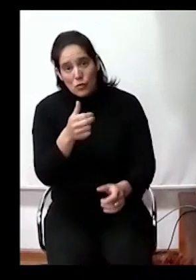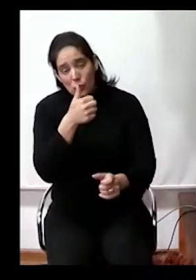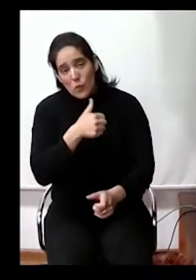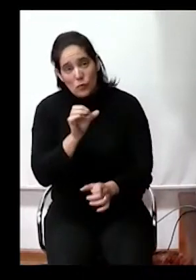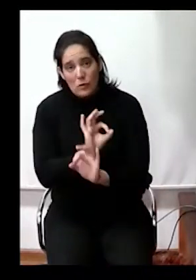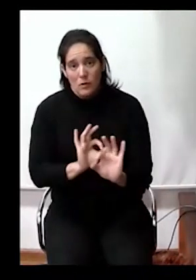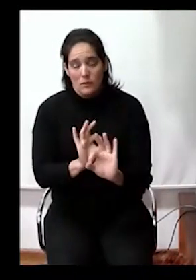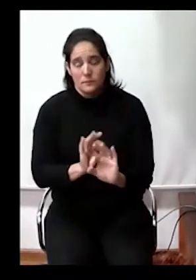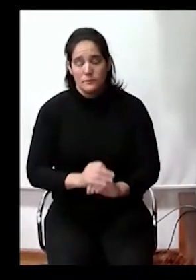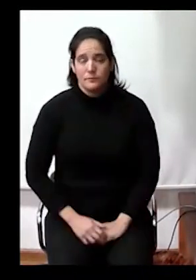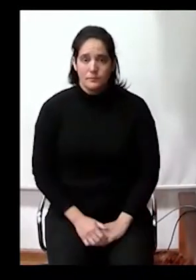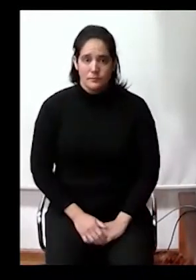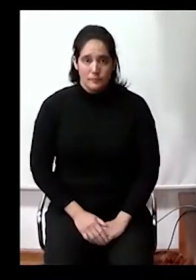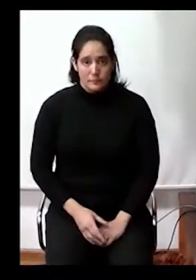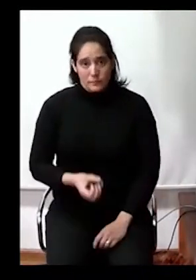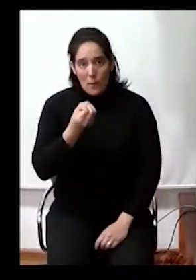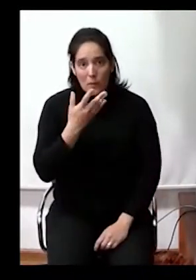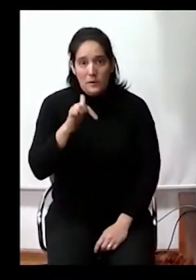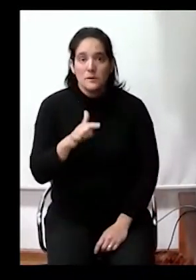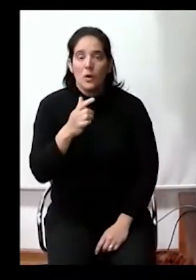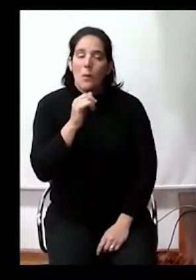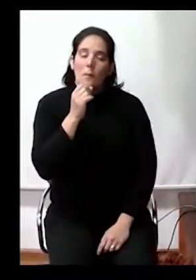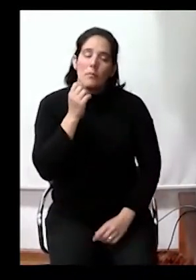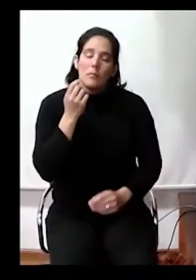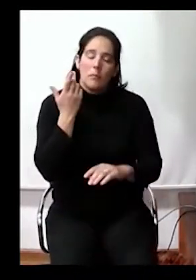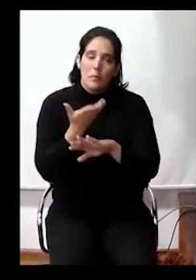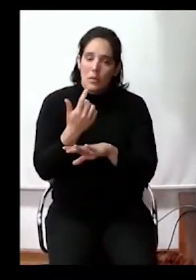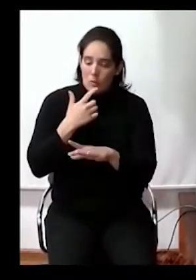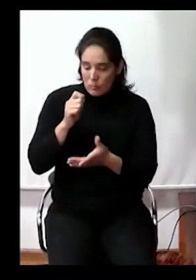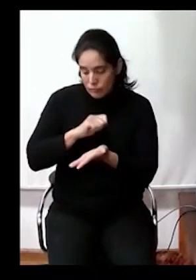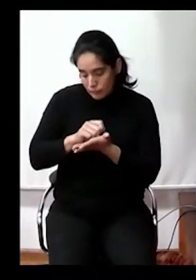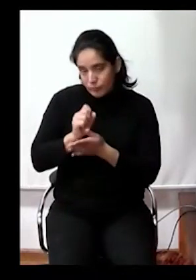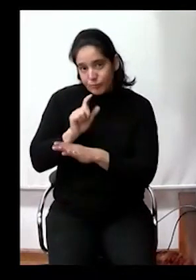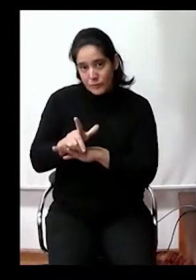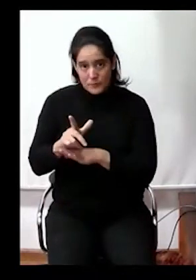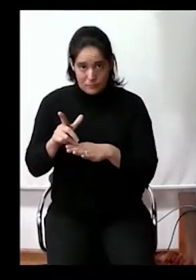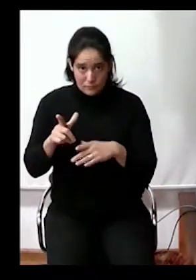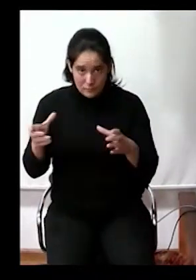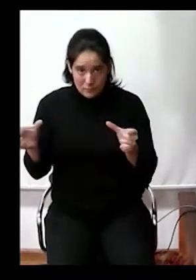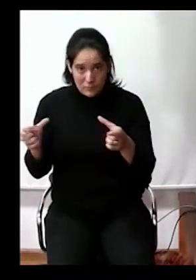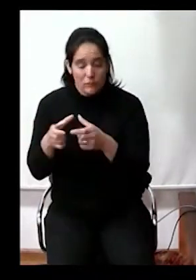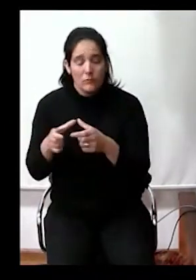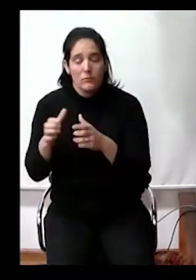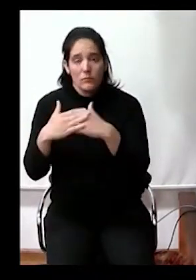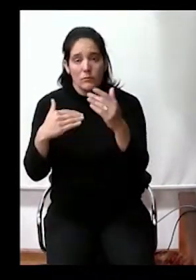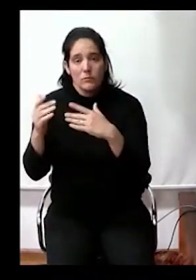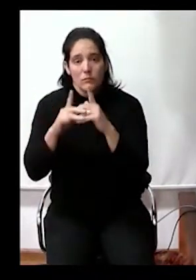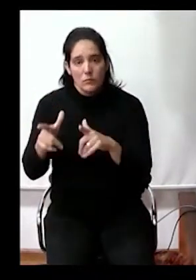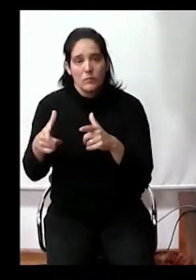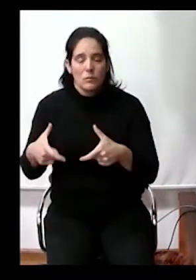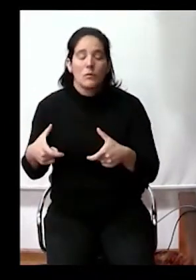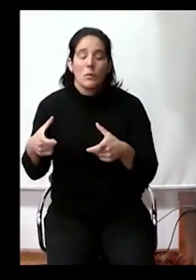solución definitiva. Por eso es que pido que mis palabras pasen a la Comisión de Obras de este cuerpo y a la Dirección de Obras del